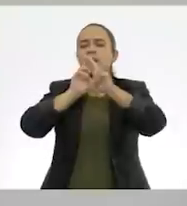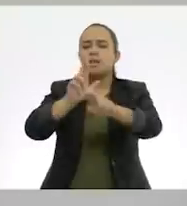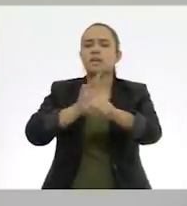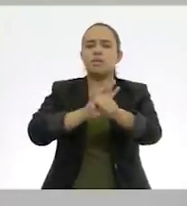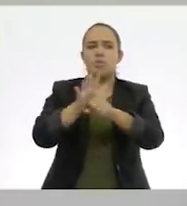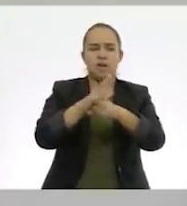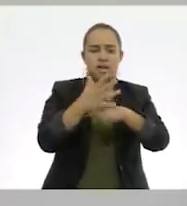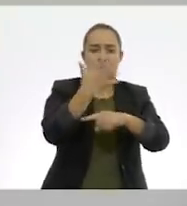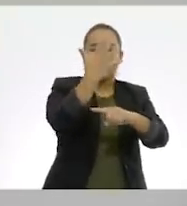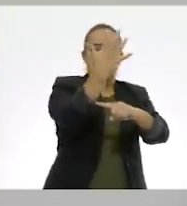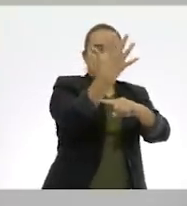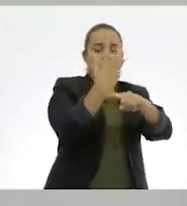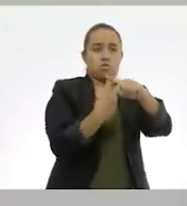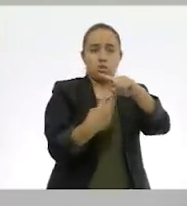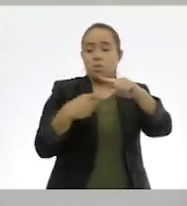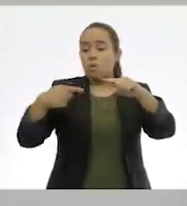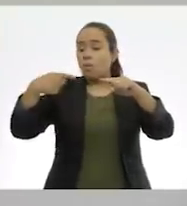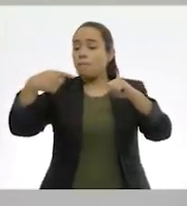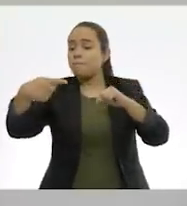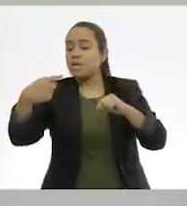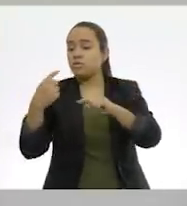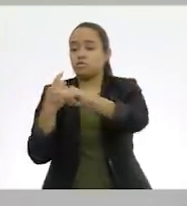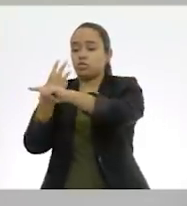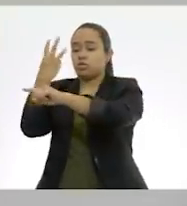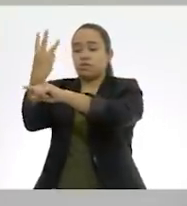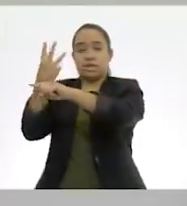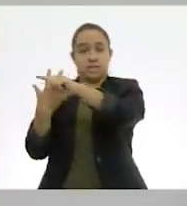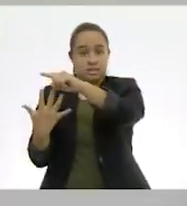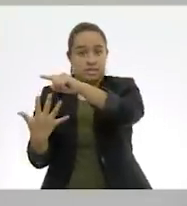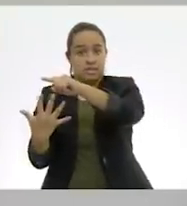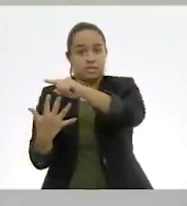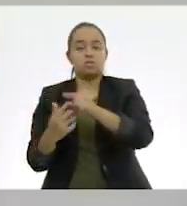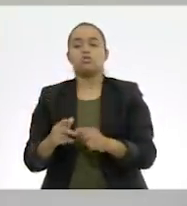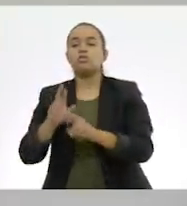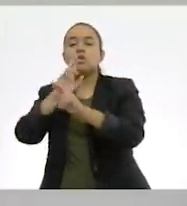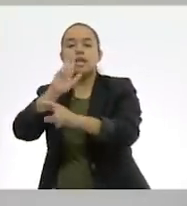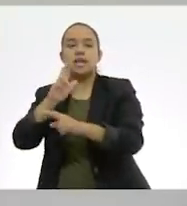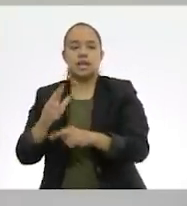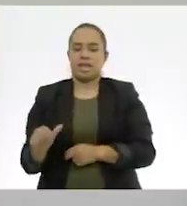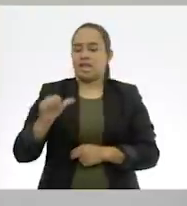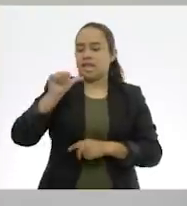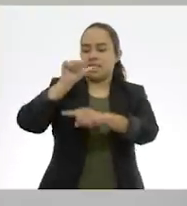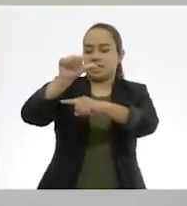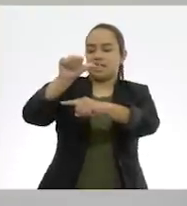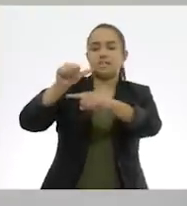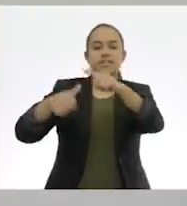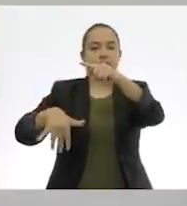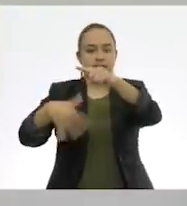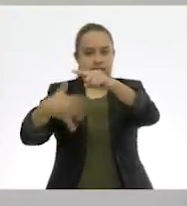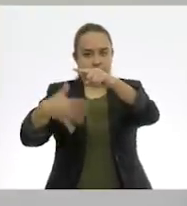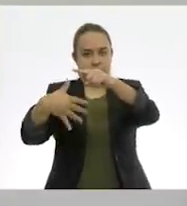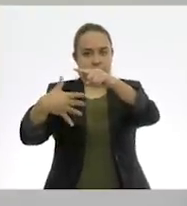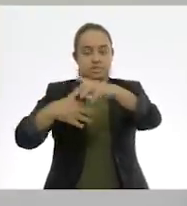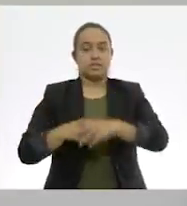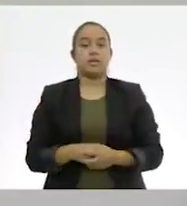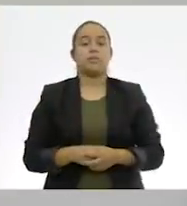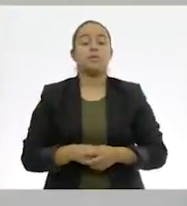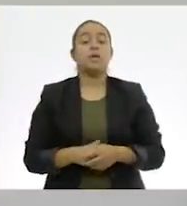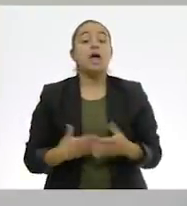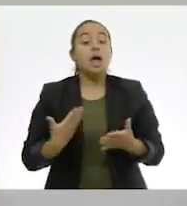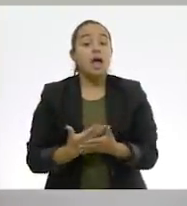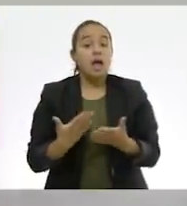de restar cinco tercios menos tres quintos es dieciséis quinceavos. Ajá. Ahora,